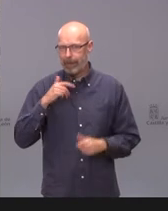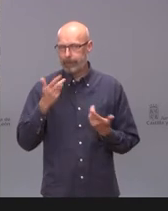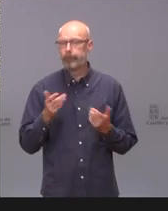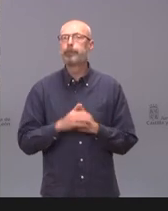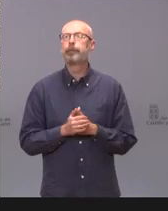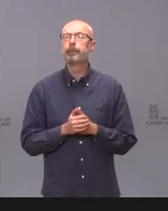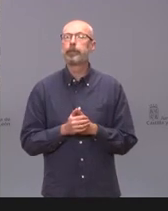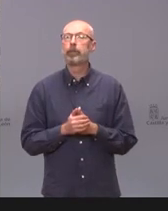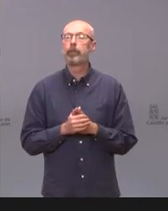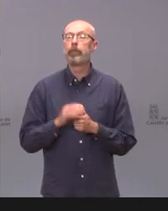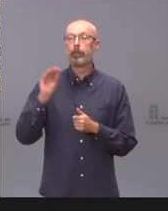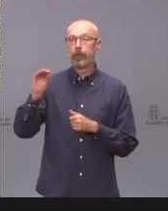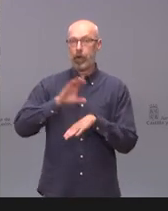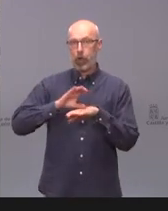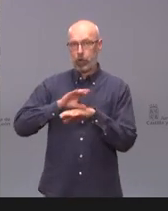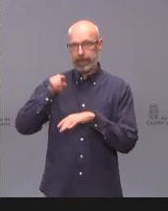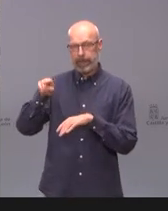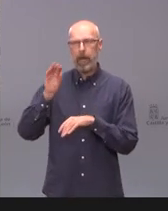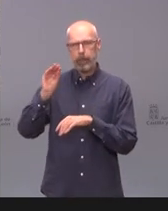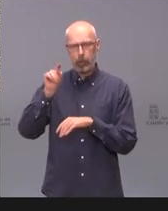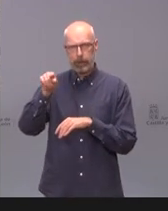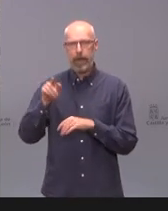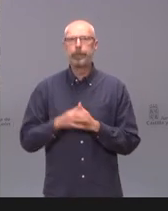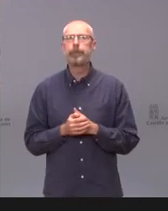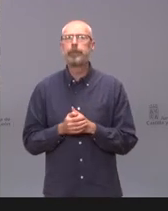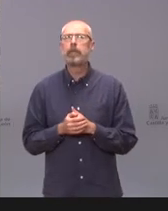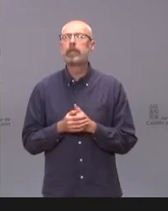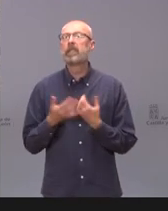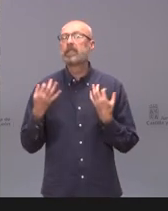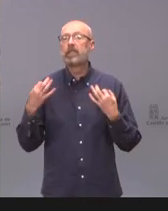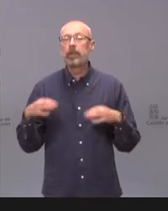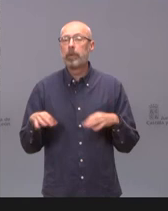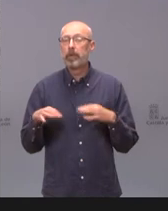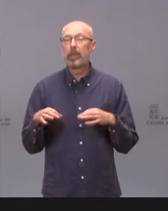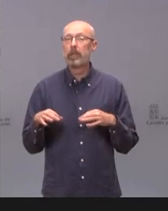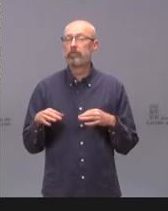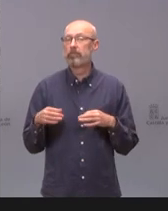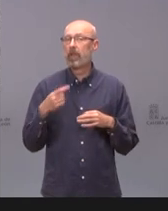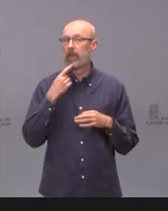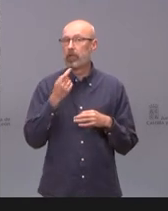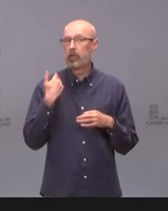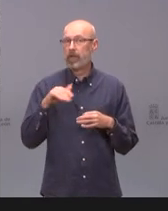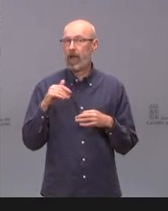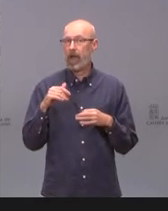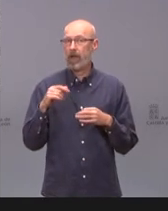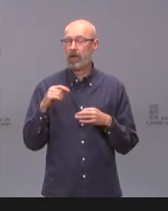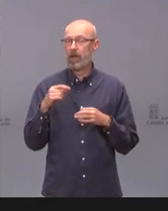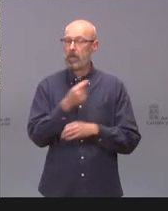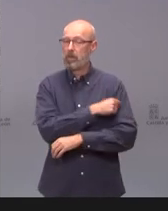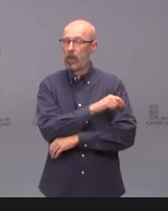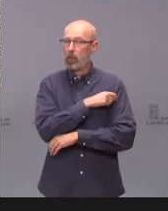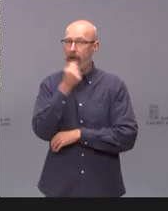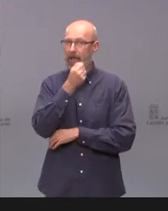consejera. La pregunta es para ustedes y es simplemente, como ha dicho, que no nos van a mandar más vacunas de AstraZeneca.